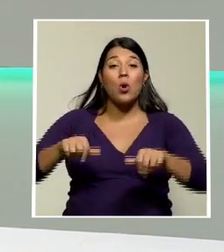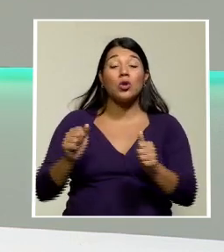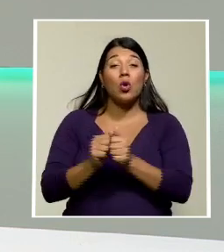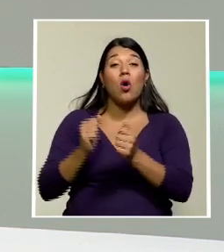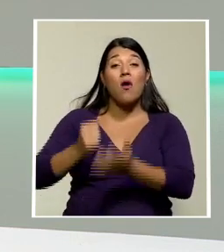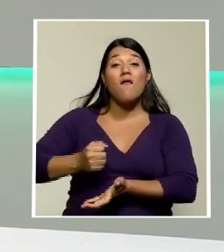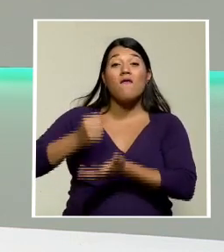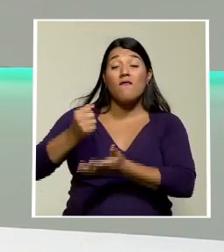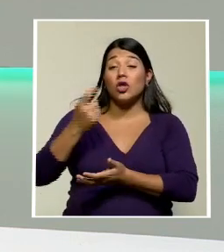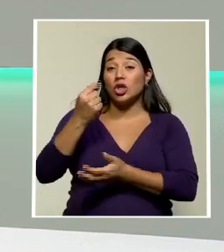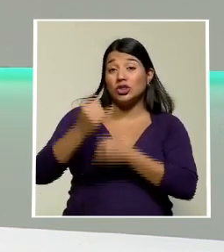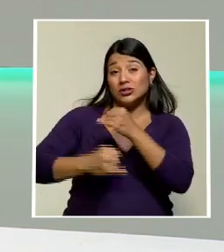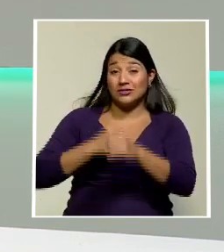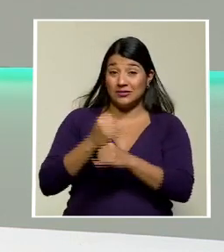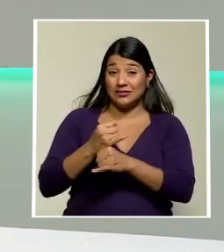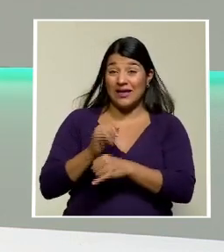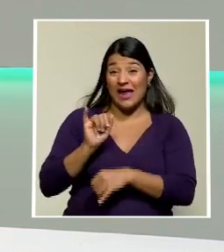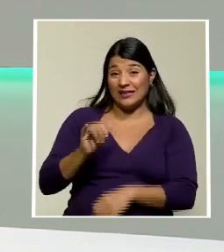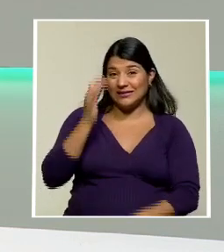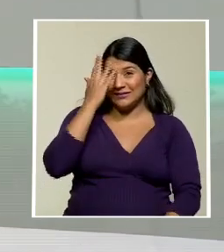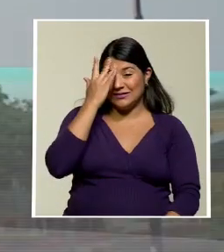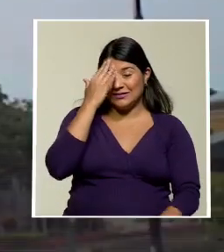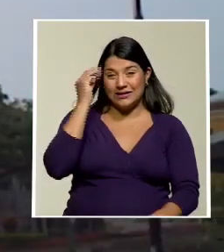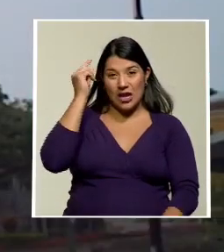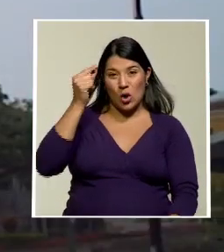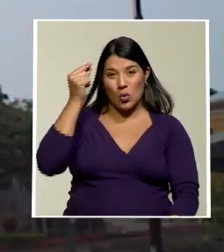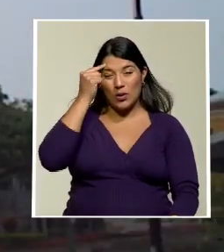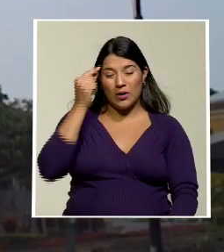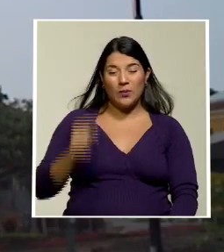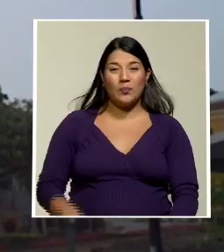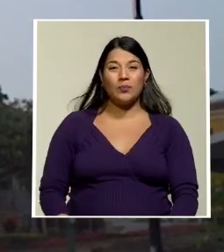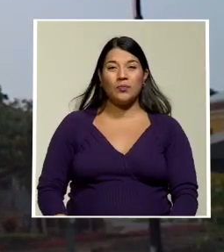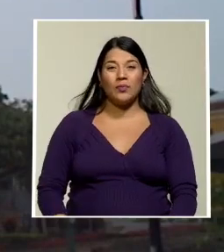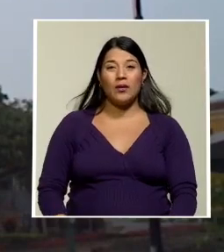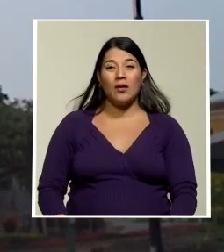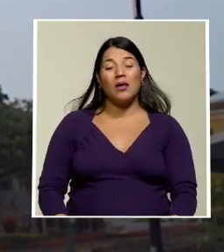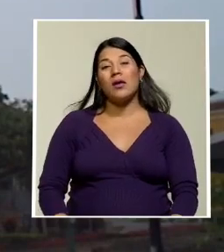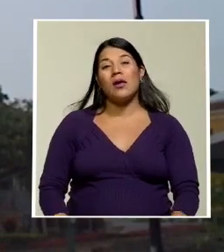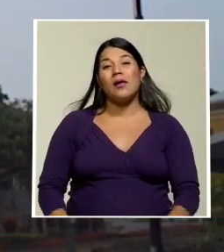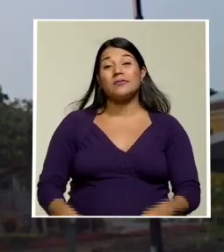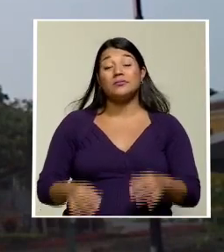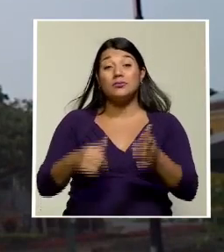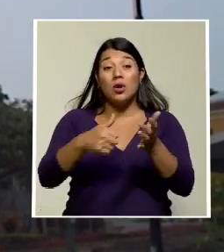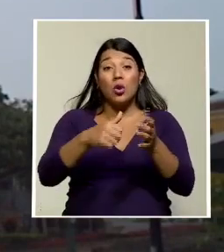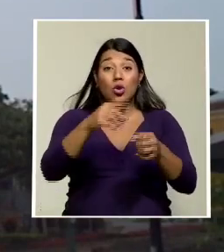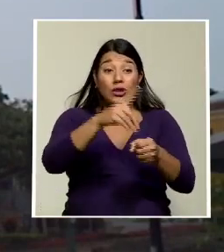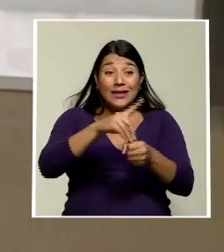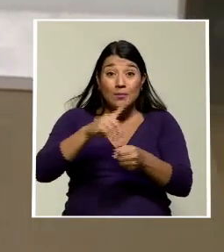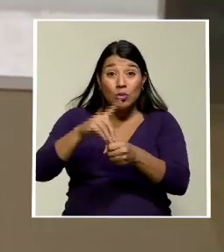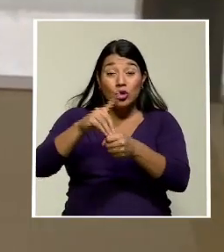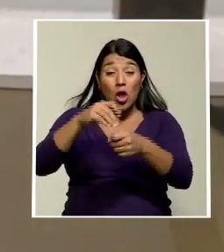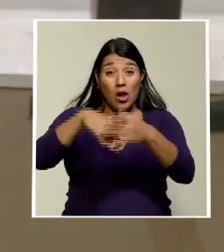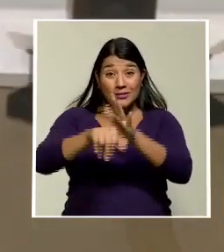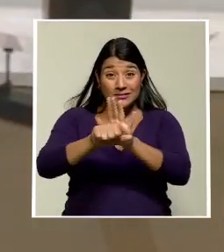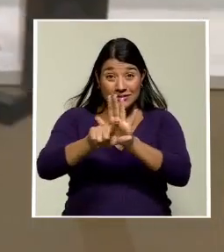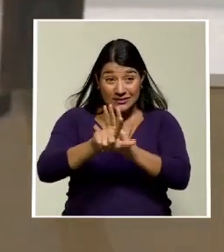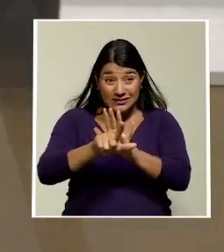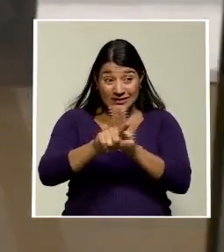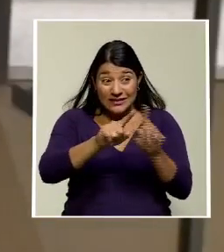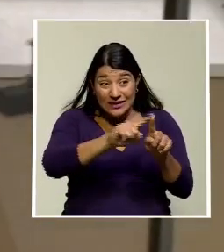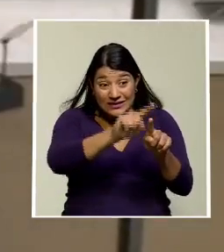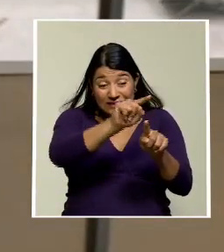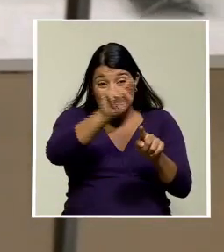Situación que preocupa al gobierno. El fraccionamiento legislativo que existe en el primer poder de la república